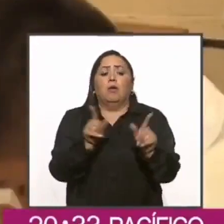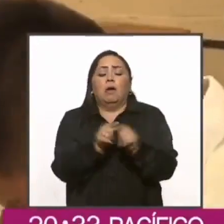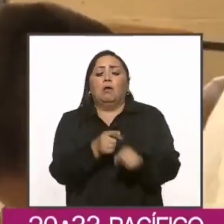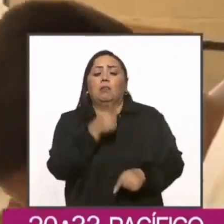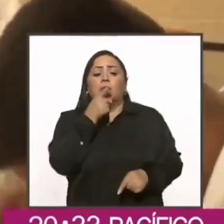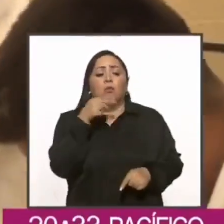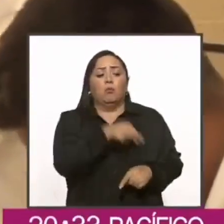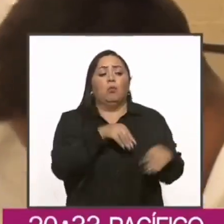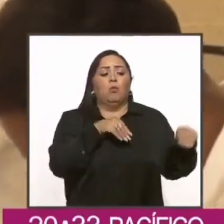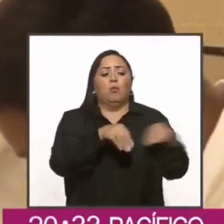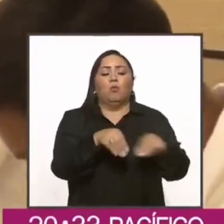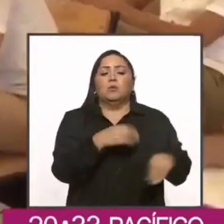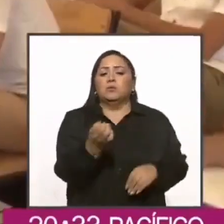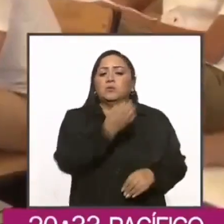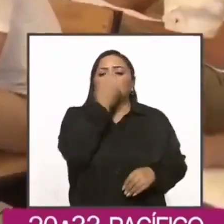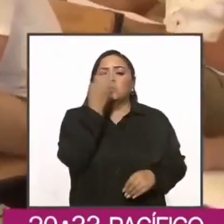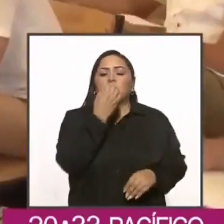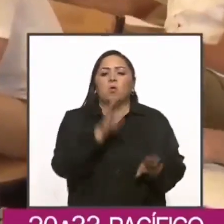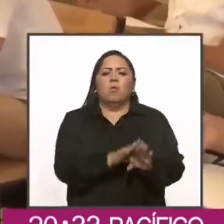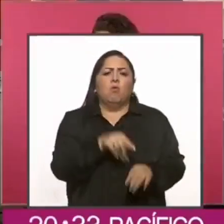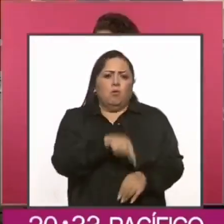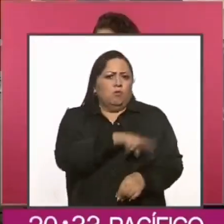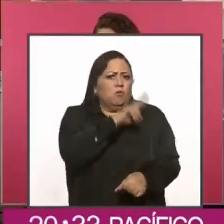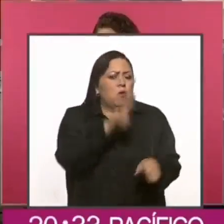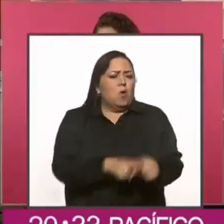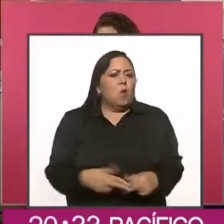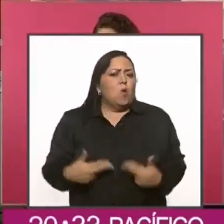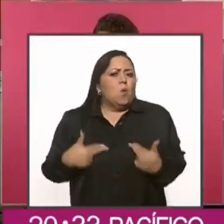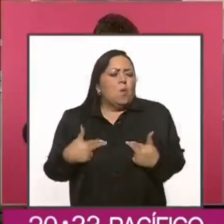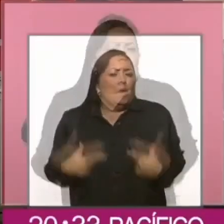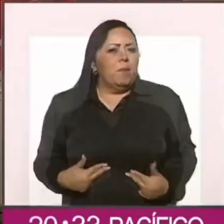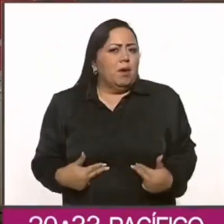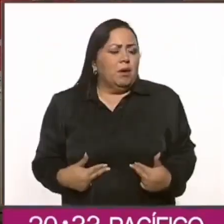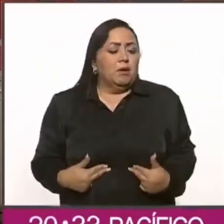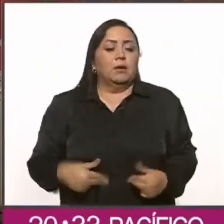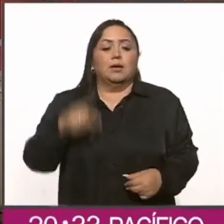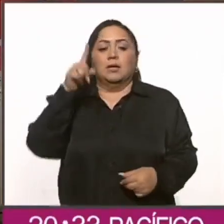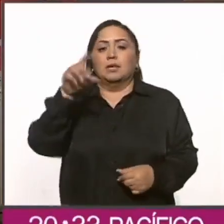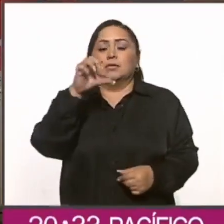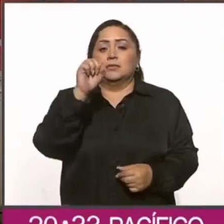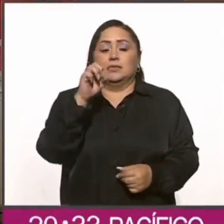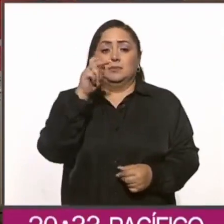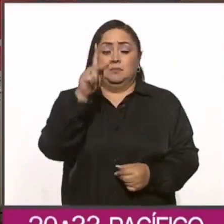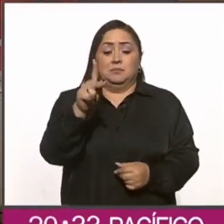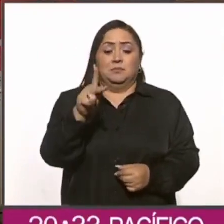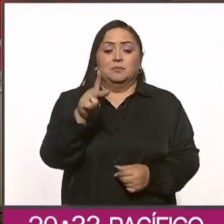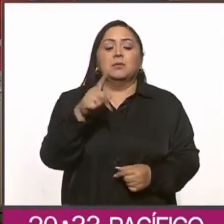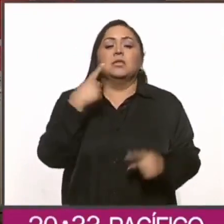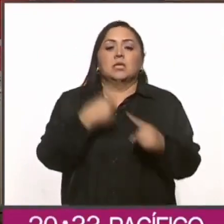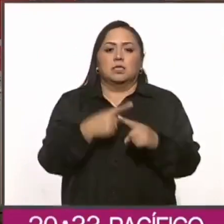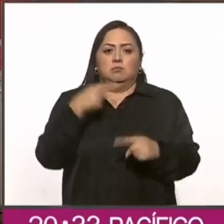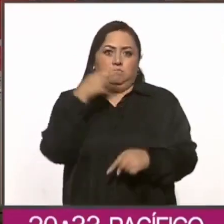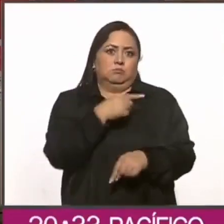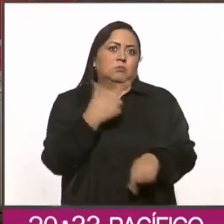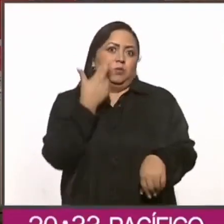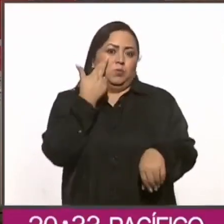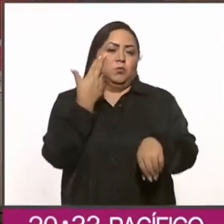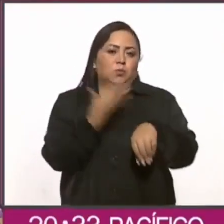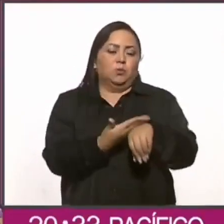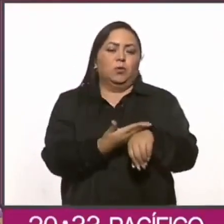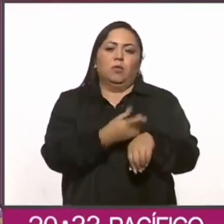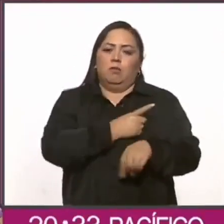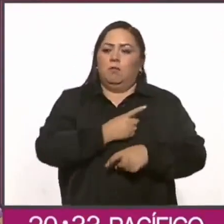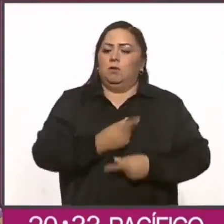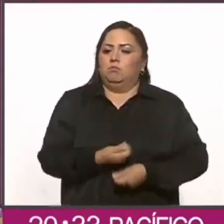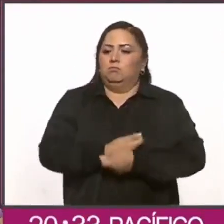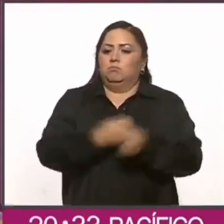promueven una educación humanista. La Secretaría de Educación Pública es la responsable de hacer